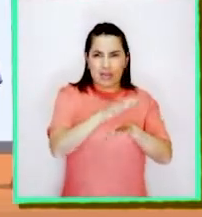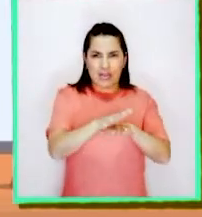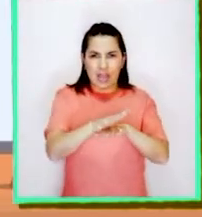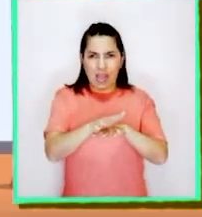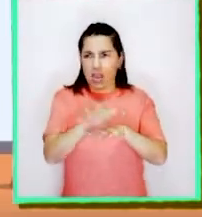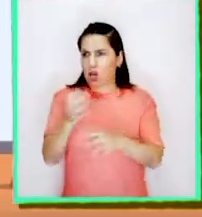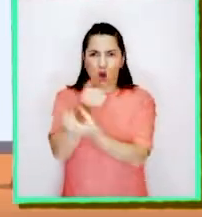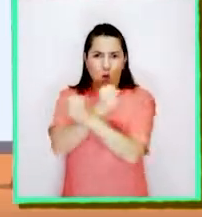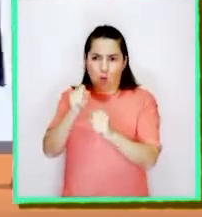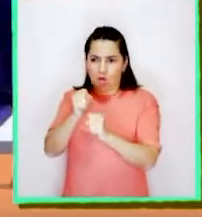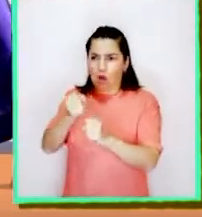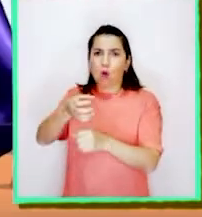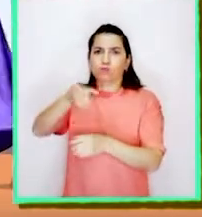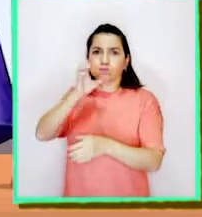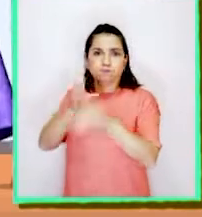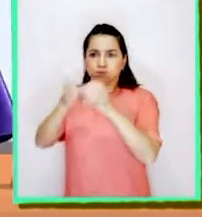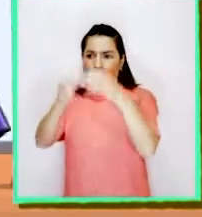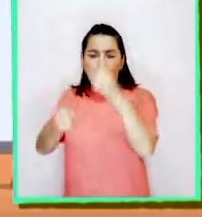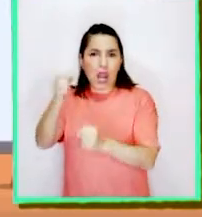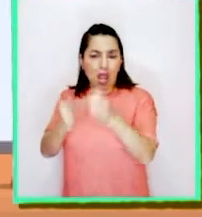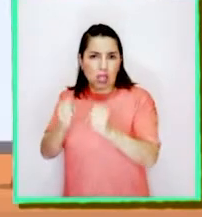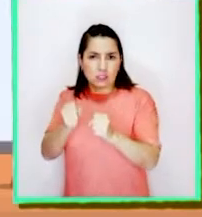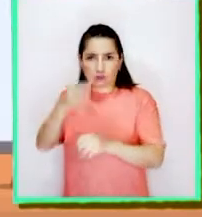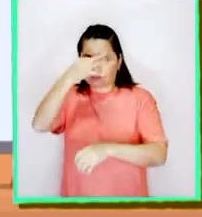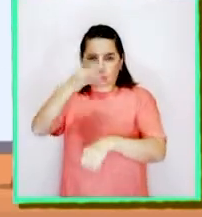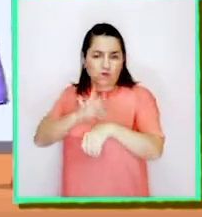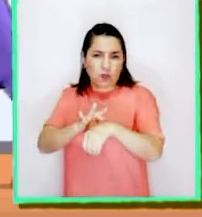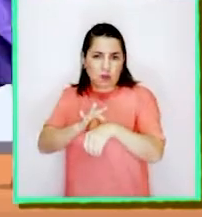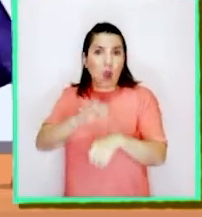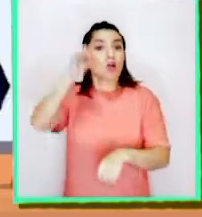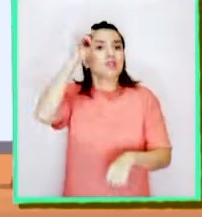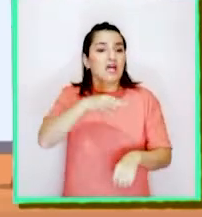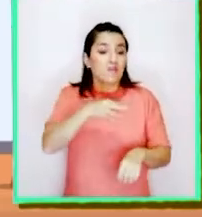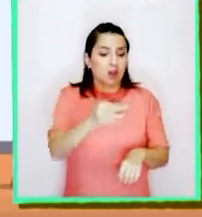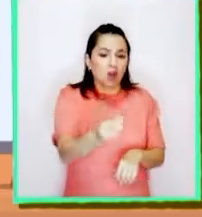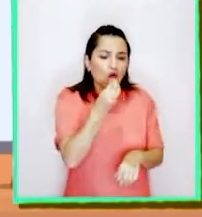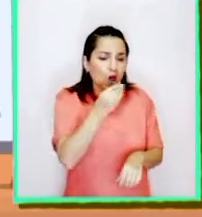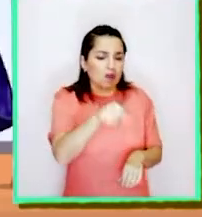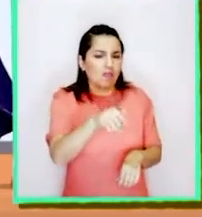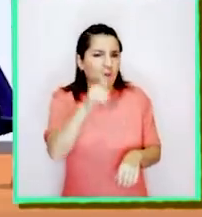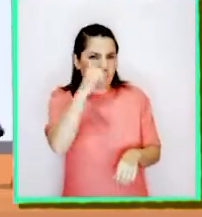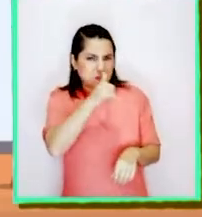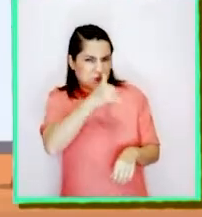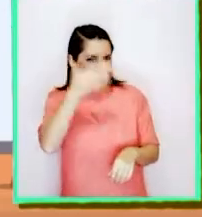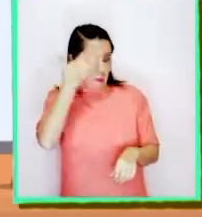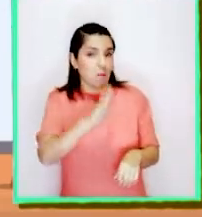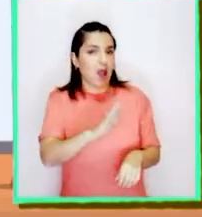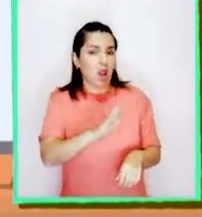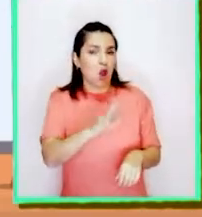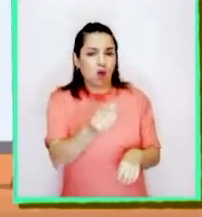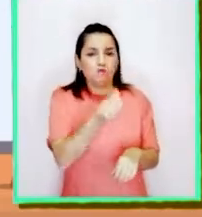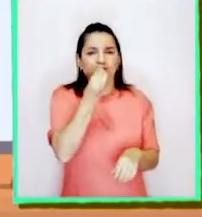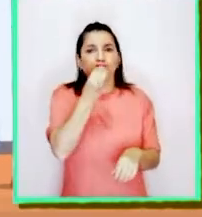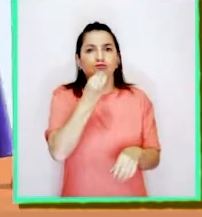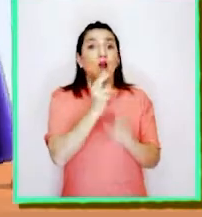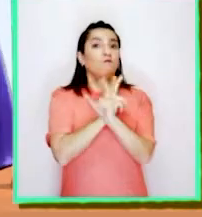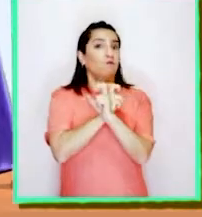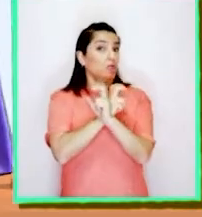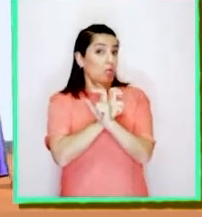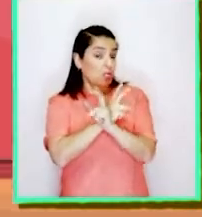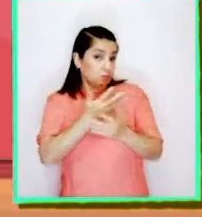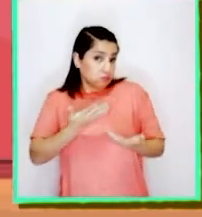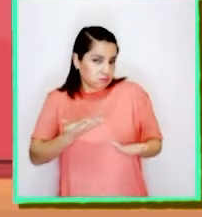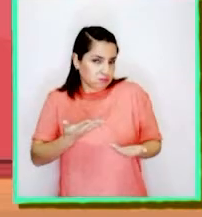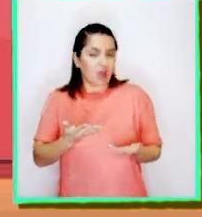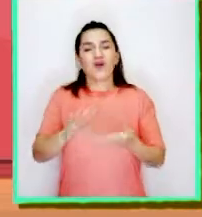intolerancia a la lactosa y también saber si algún alimento está descompuesto. Y podría producir alguna intoxicación.